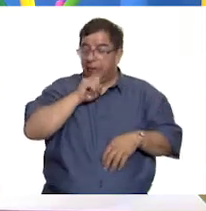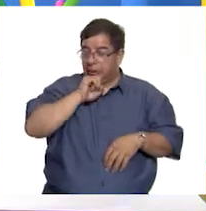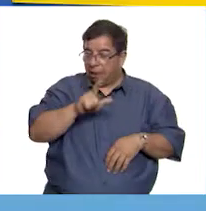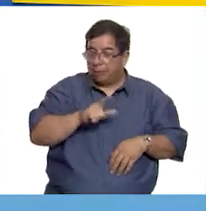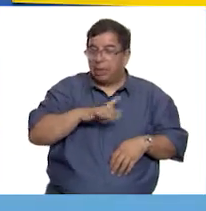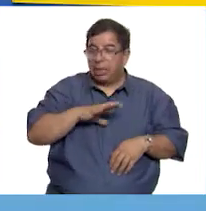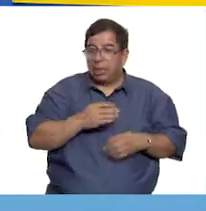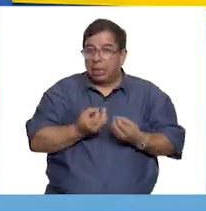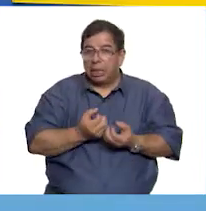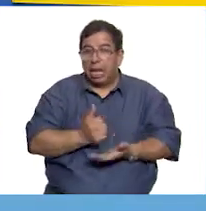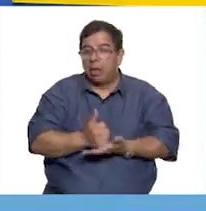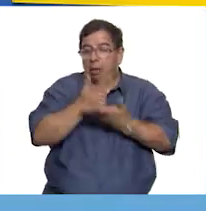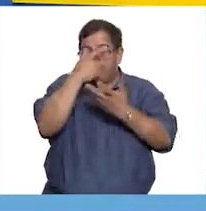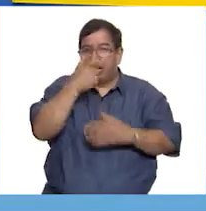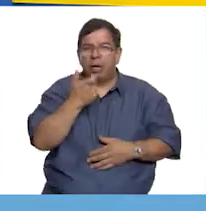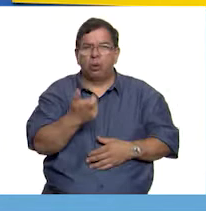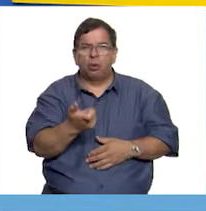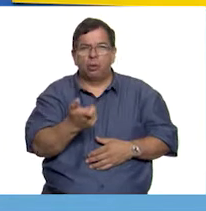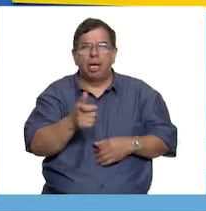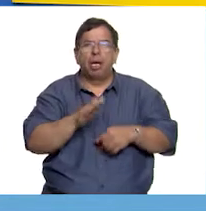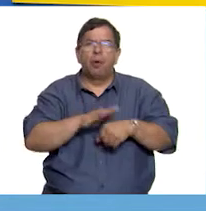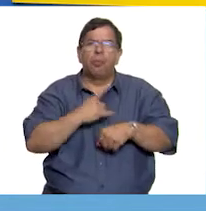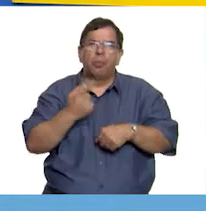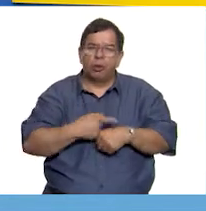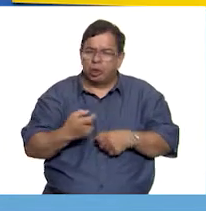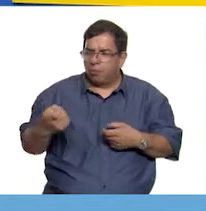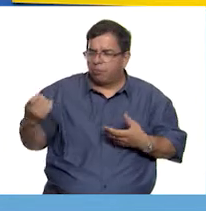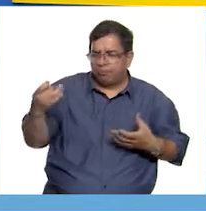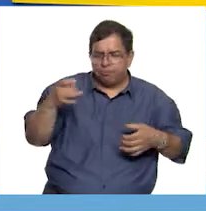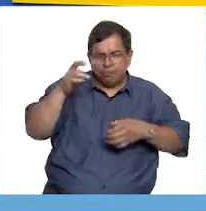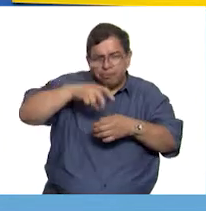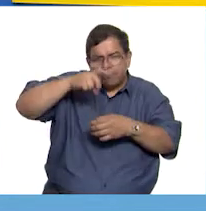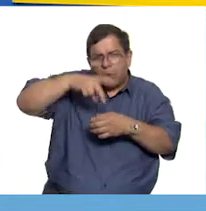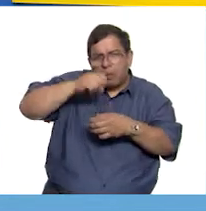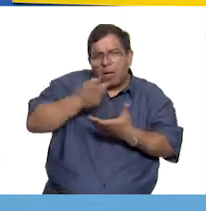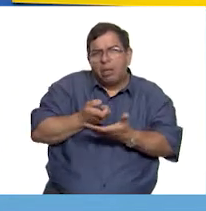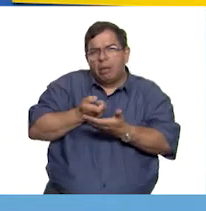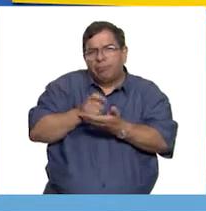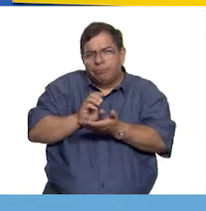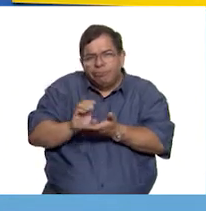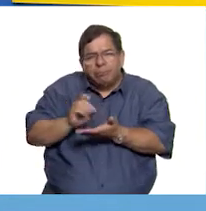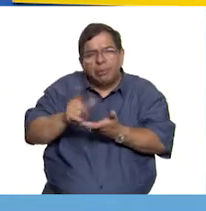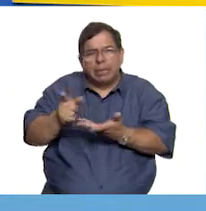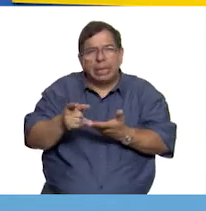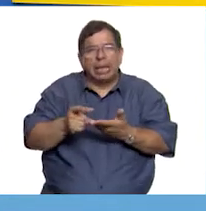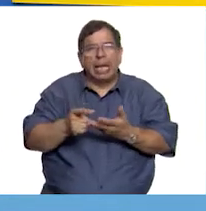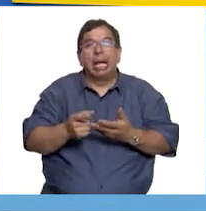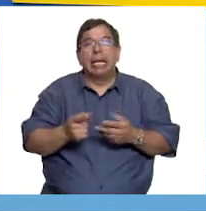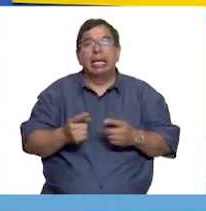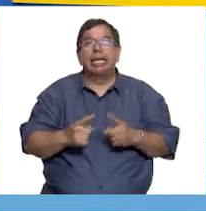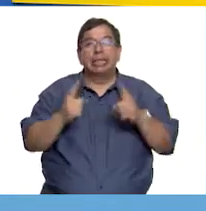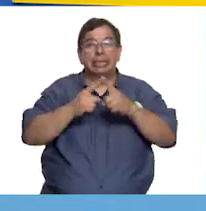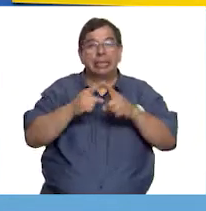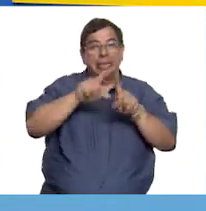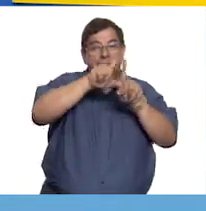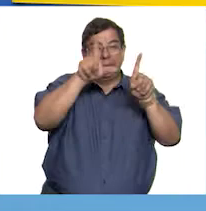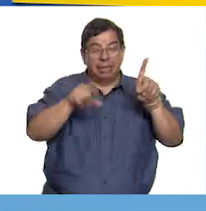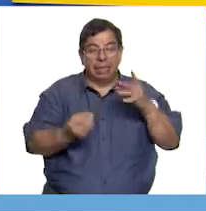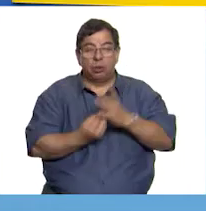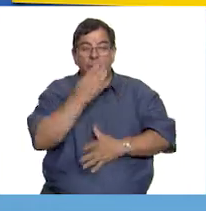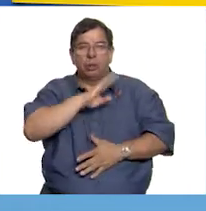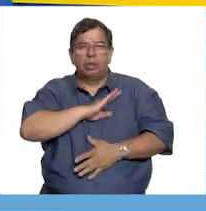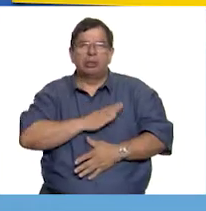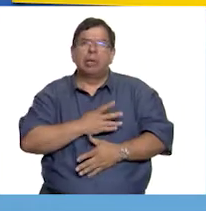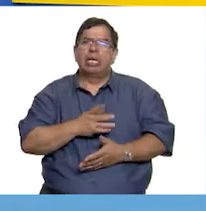Así es, gracias a las donaciones, los diezmos y otros pagos más, la Iglesia Nuevo Hispana tuvo muchas riquezas,